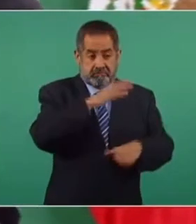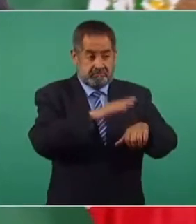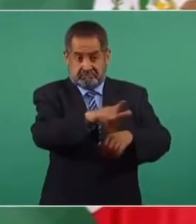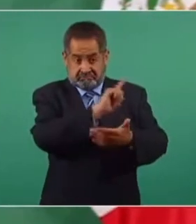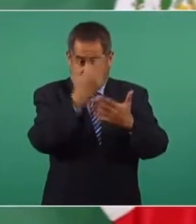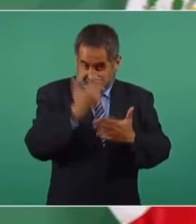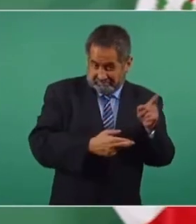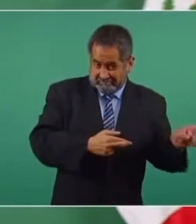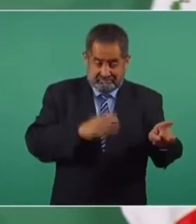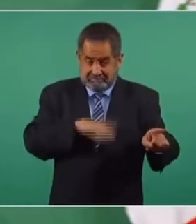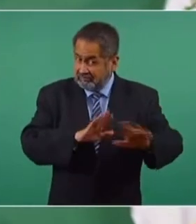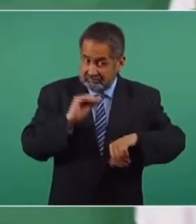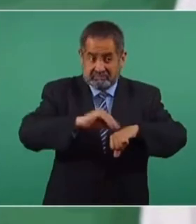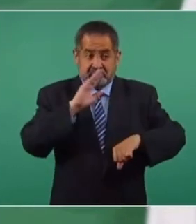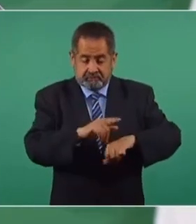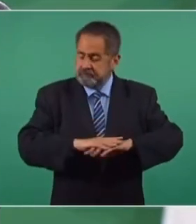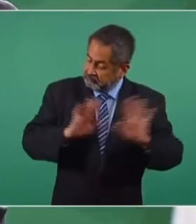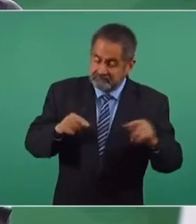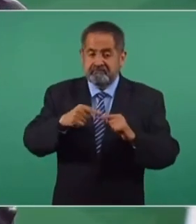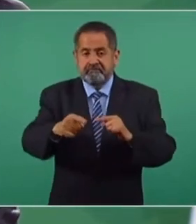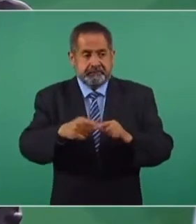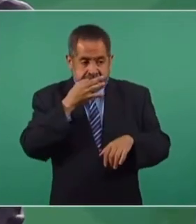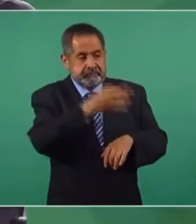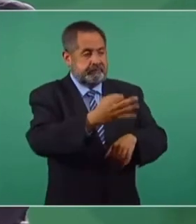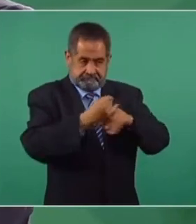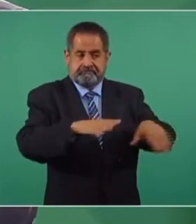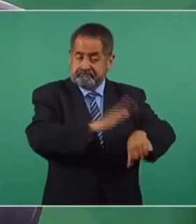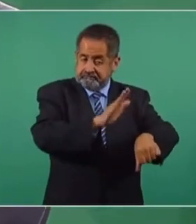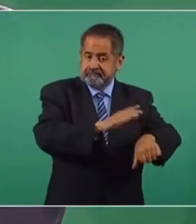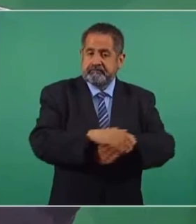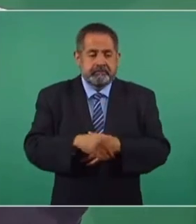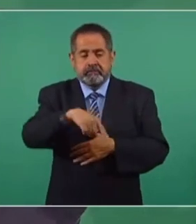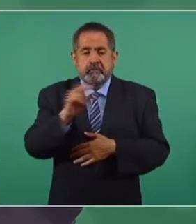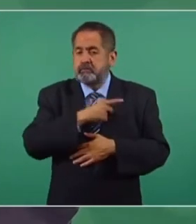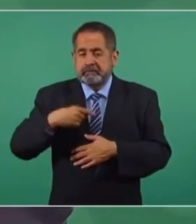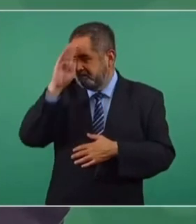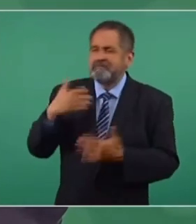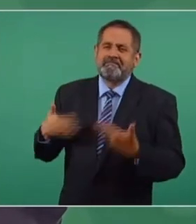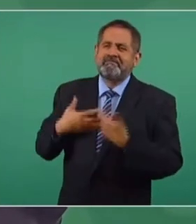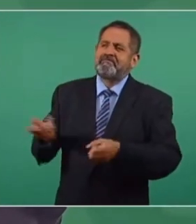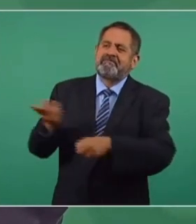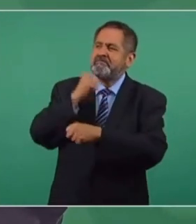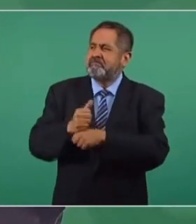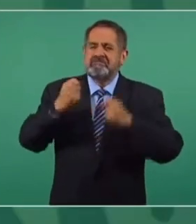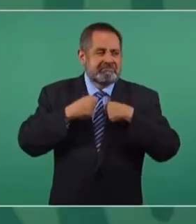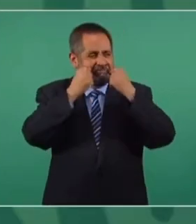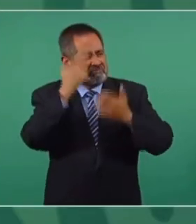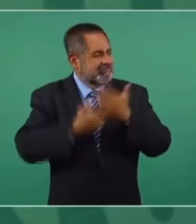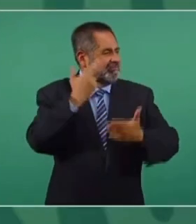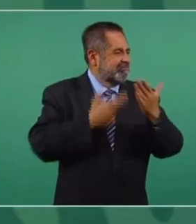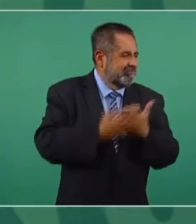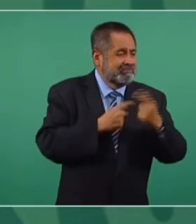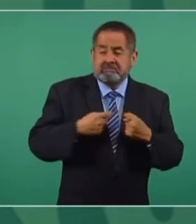mal les puede llegar la información. Que no estén pensando que van a cometer un ilícito